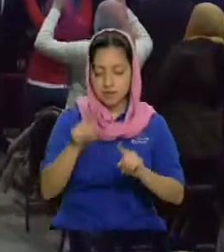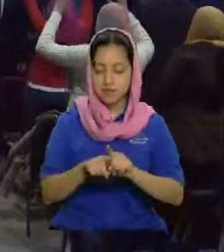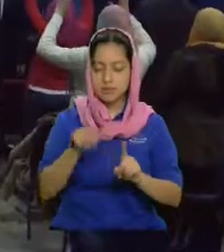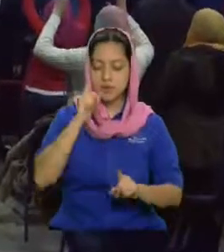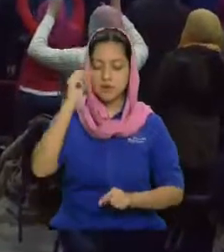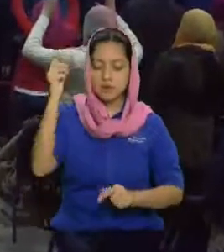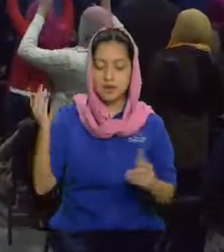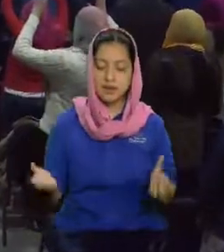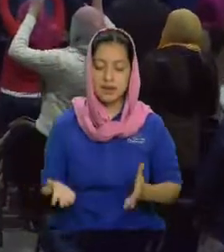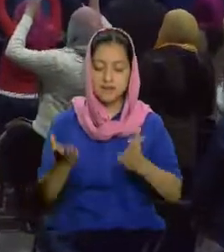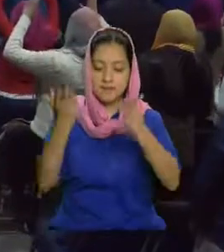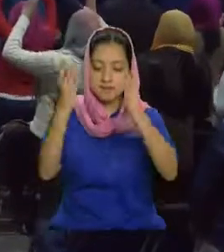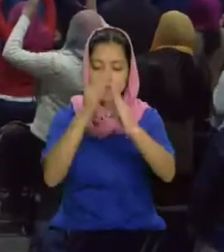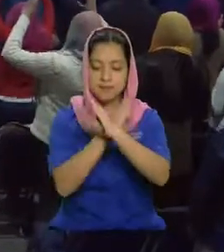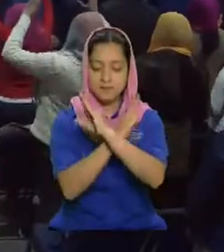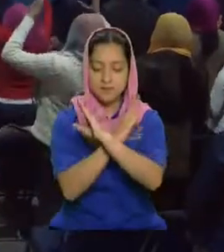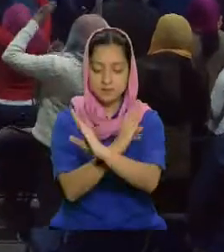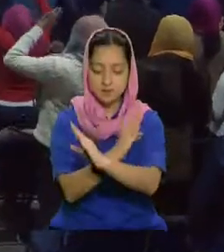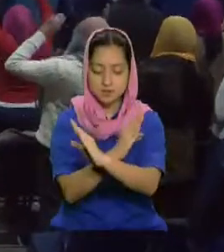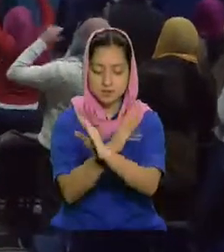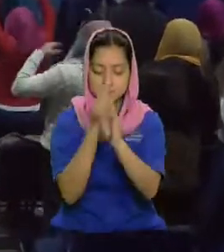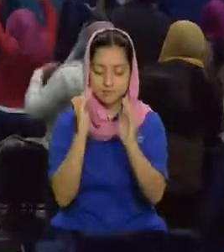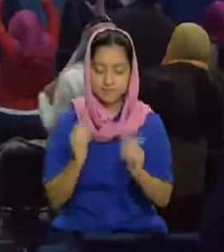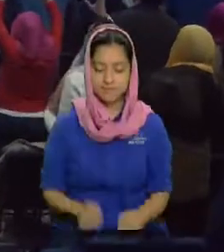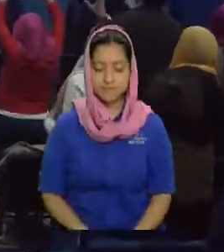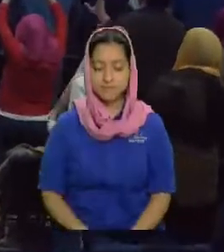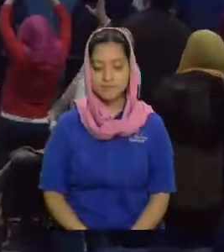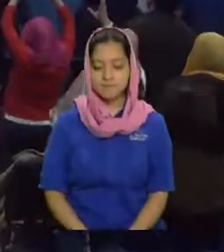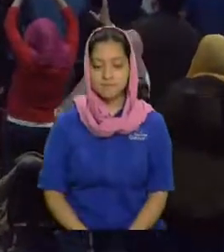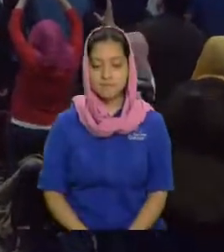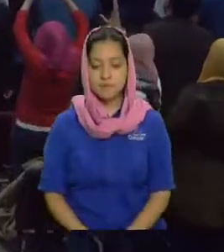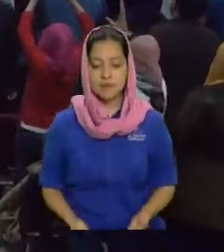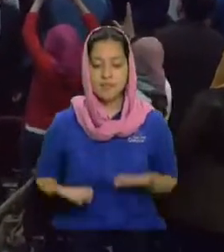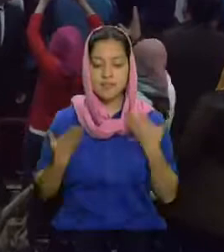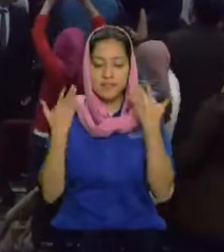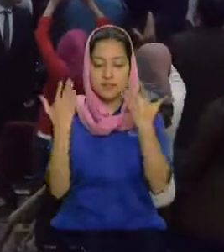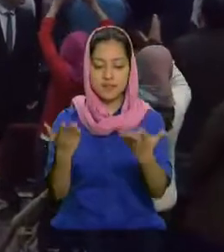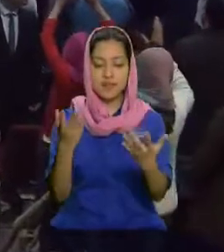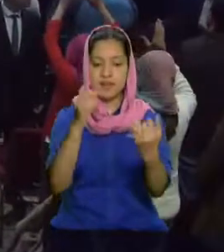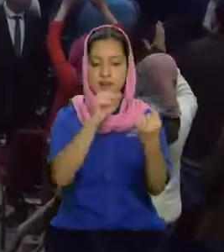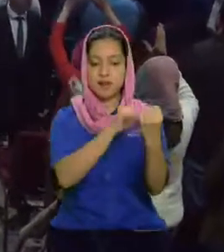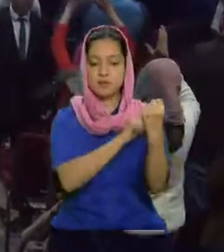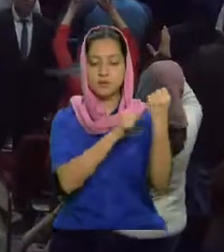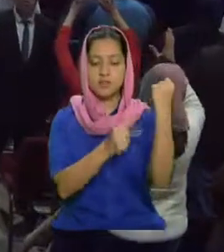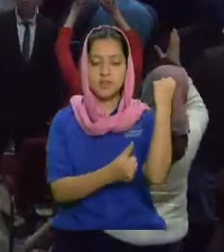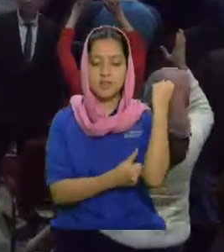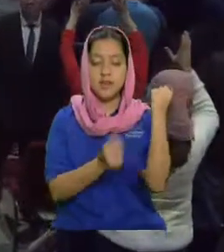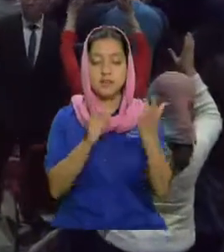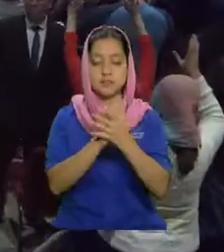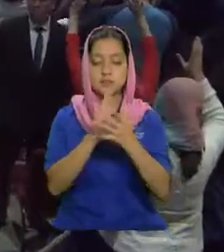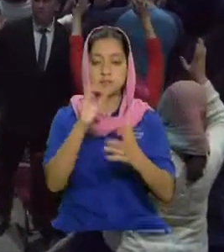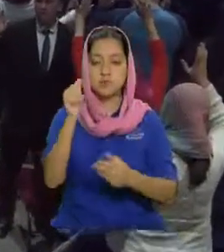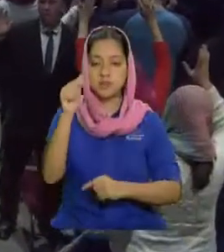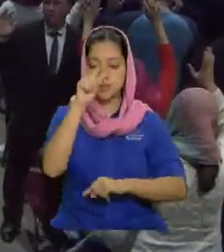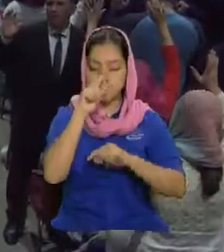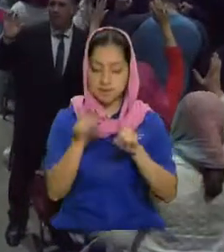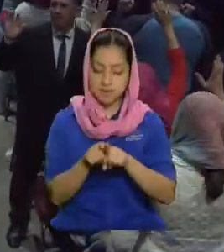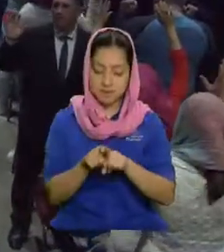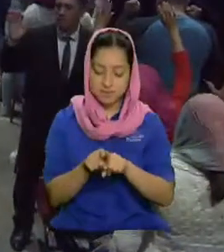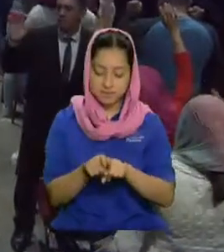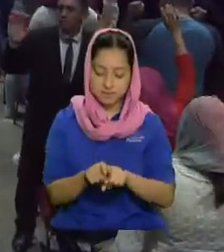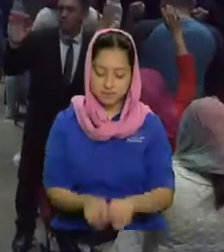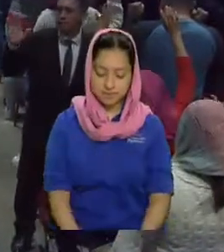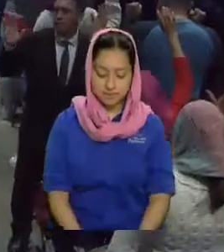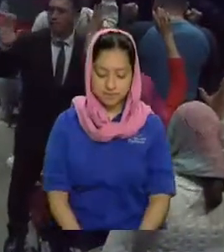que ahora están disgregados o de alguna manera dale la autoridad a la hermana a tu sierva